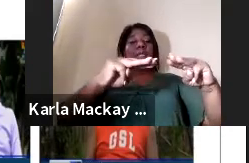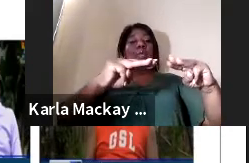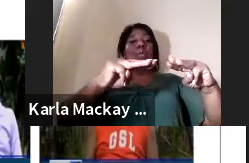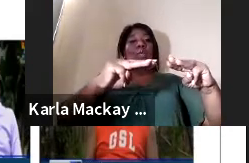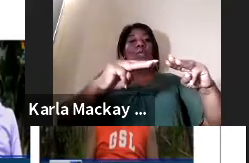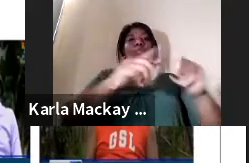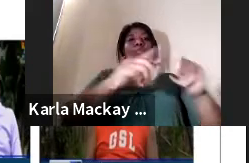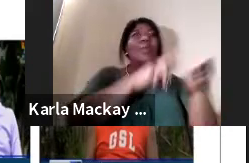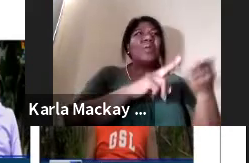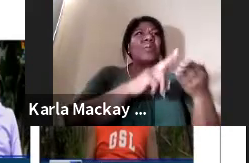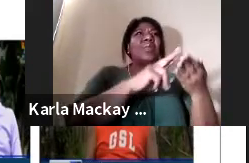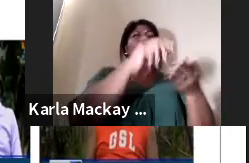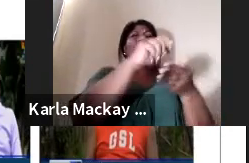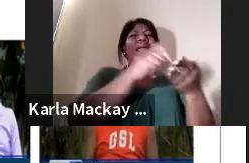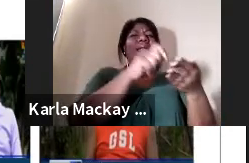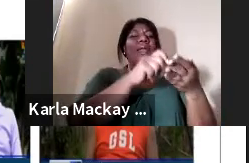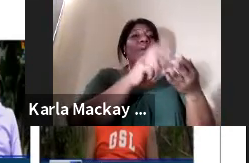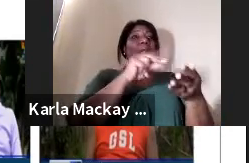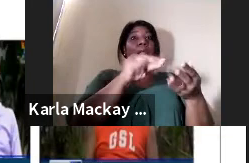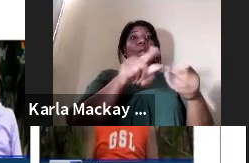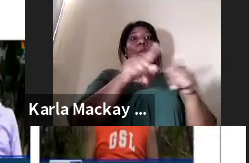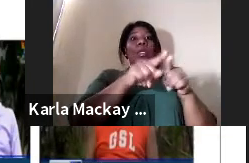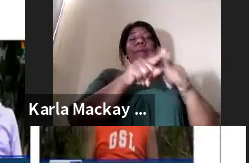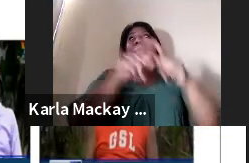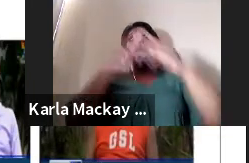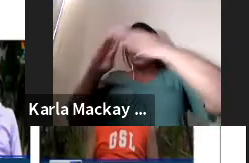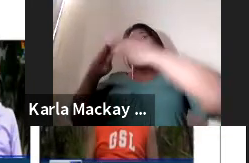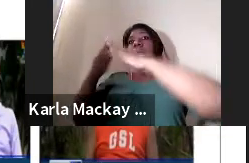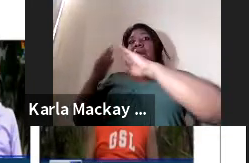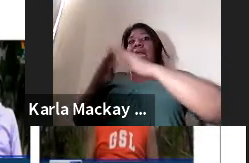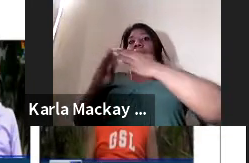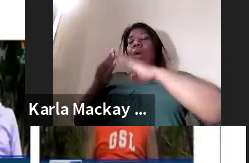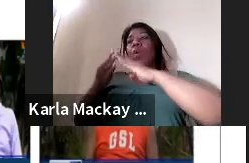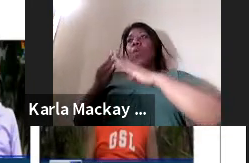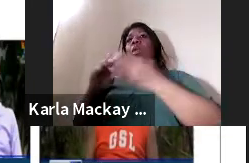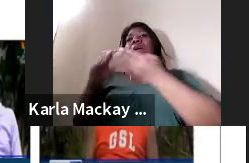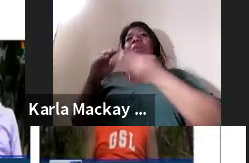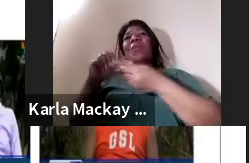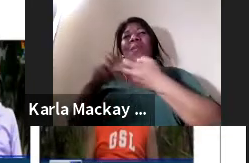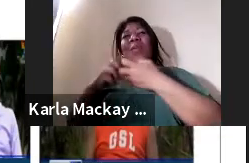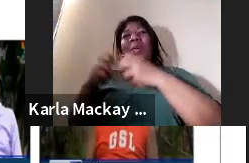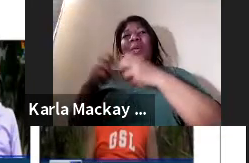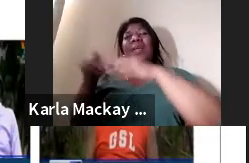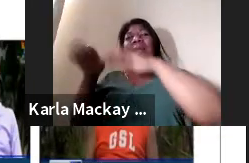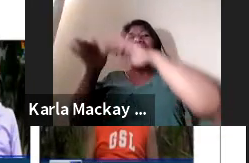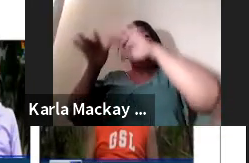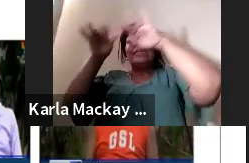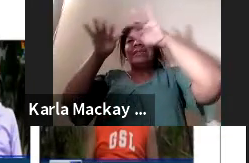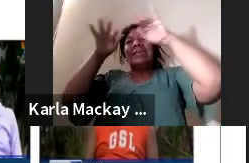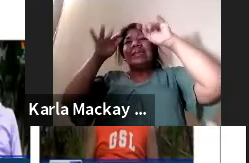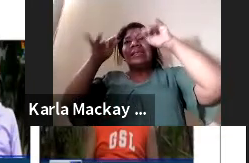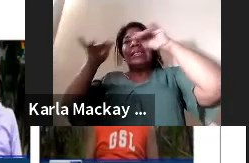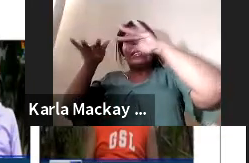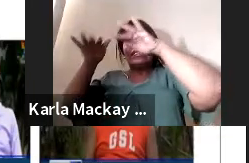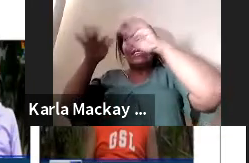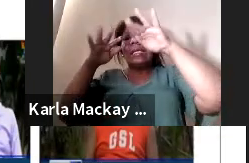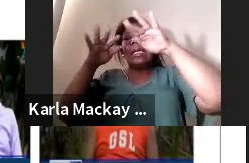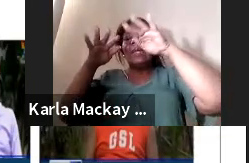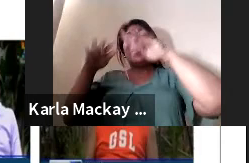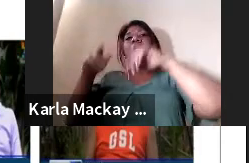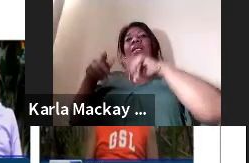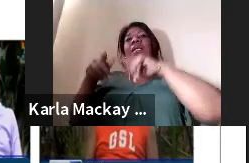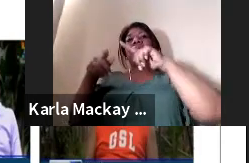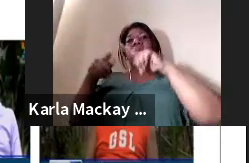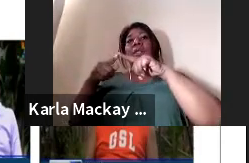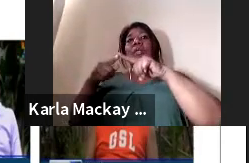problemas que se dan en el caso de contaminaciones ambientales por plantas termoeléctricas nos llaman para aportar y una experiencia muy bonita que lo quiero